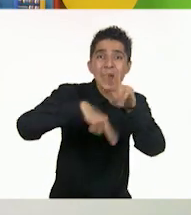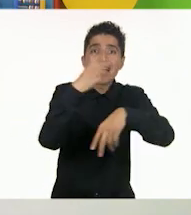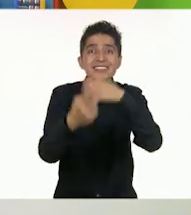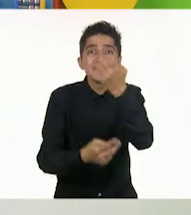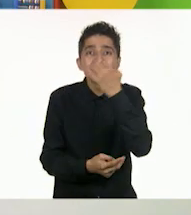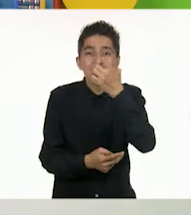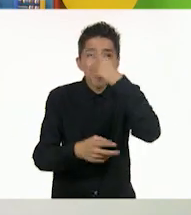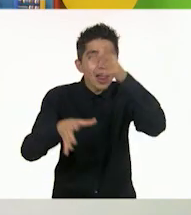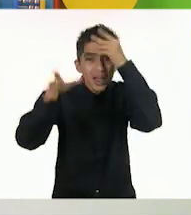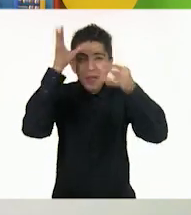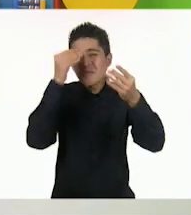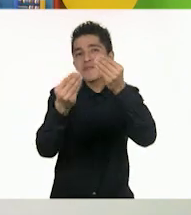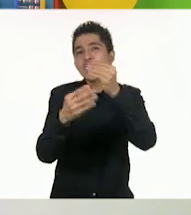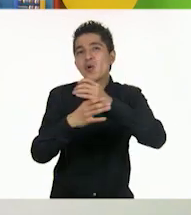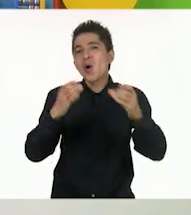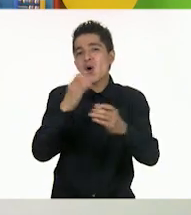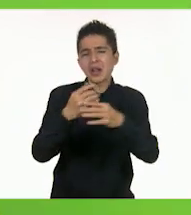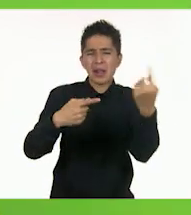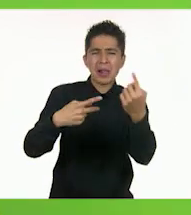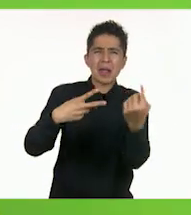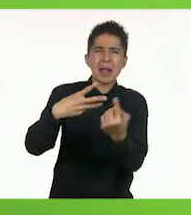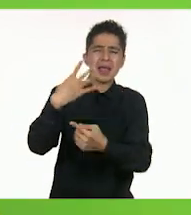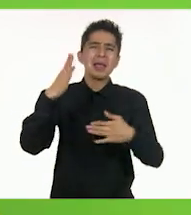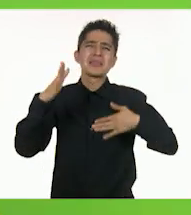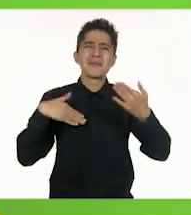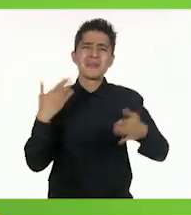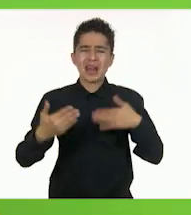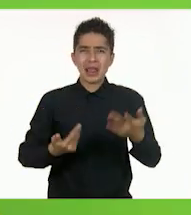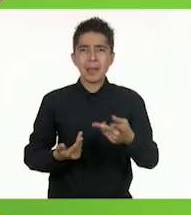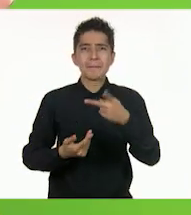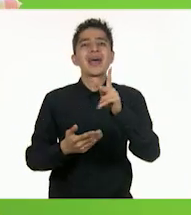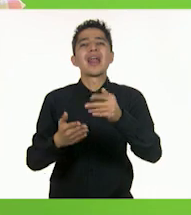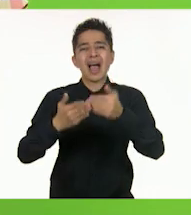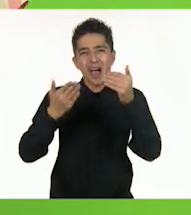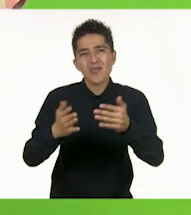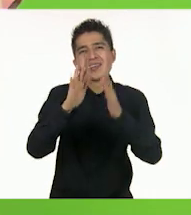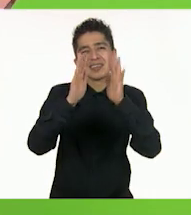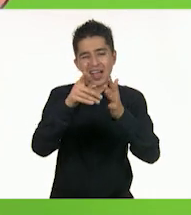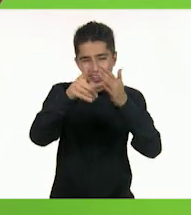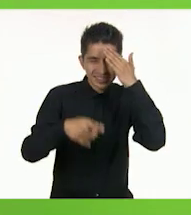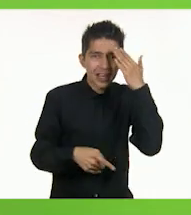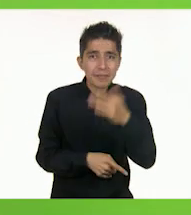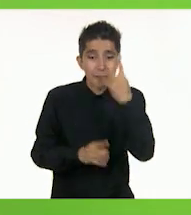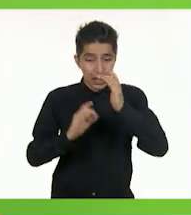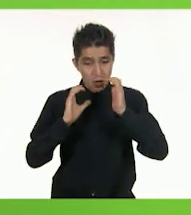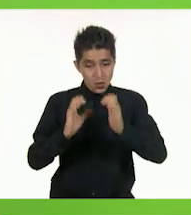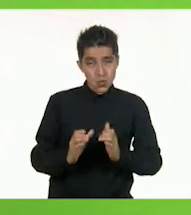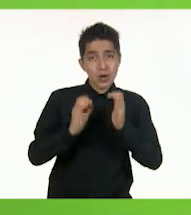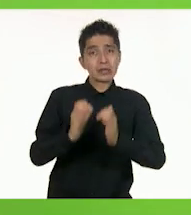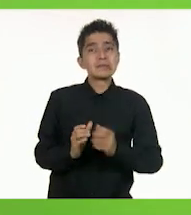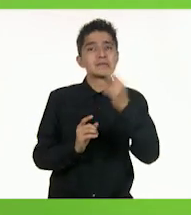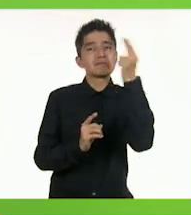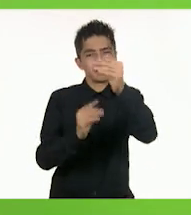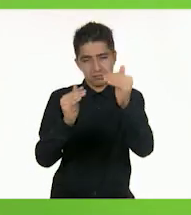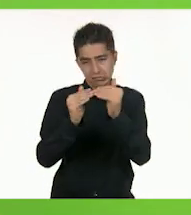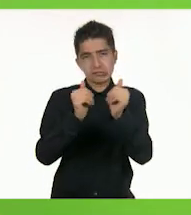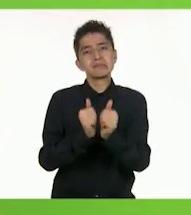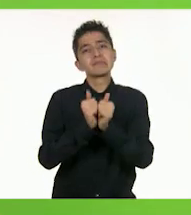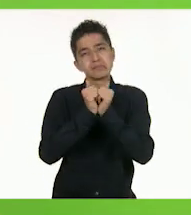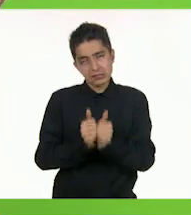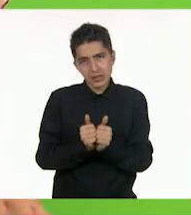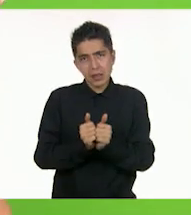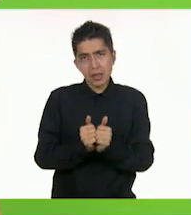aprender muchas cosas divertidas! Bueno, aunque ahora ya sabemos que para cuidarnos hay que mantenernos en casa,